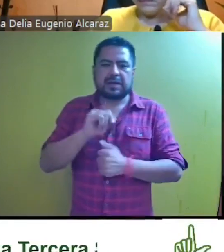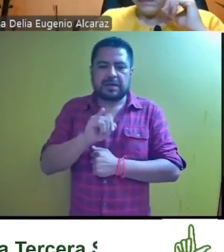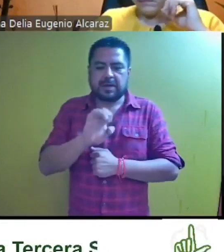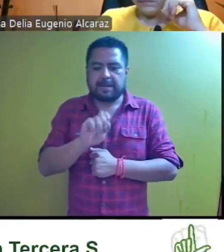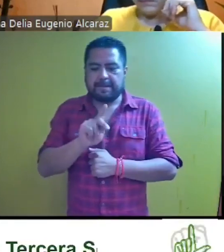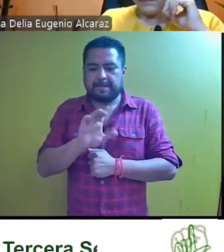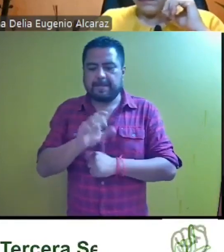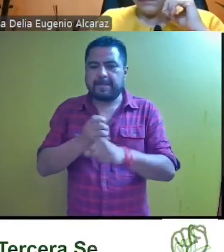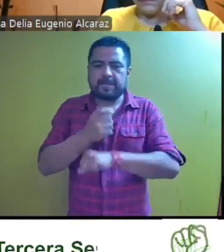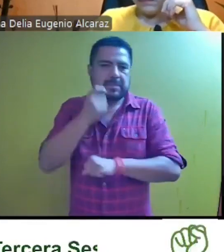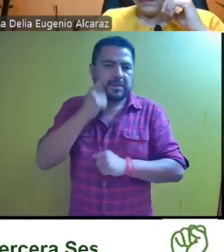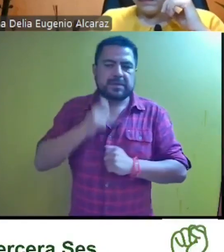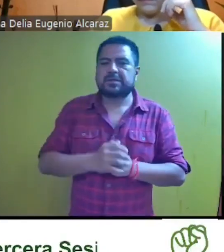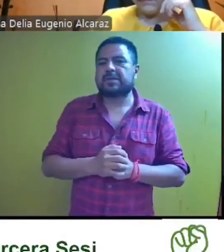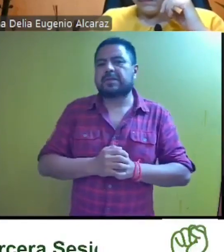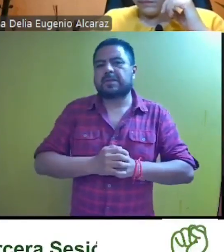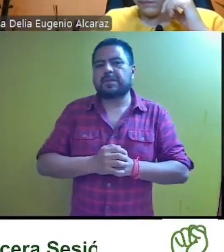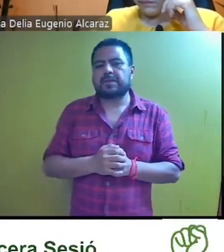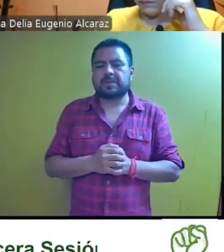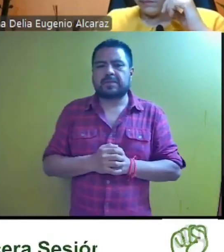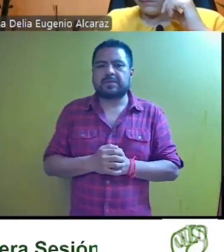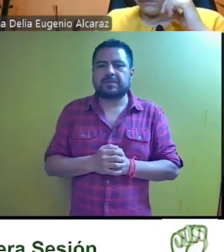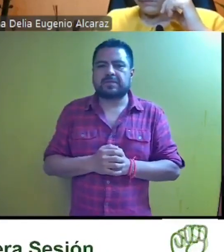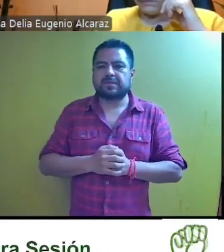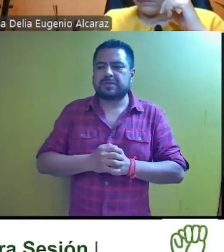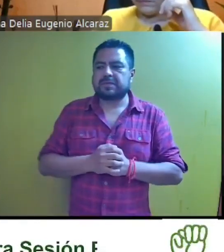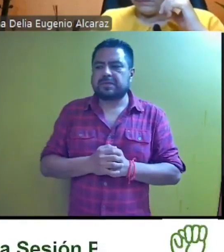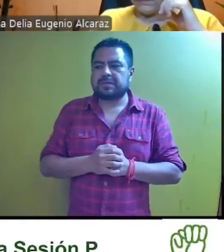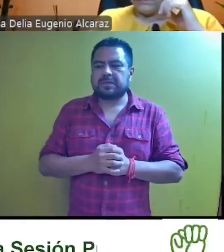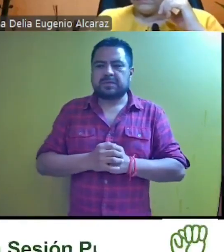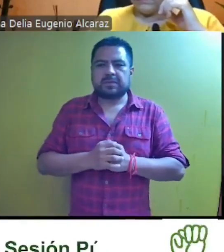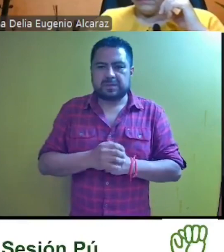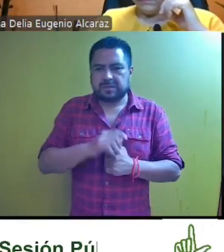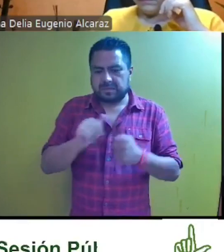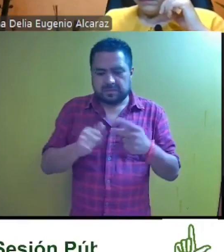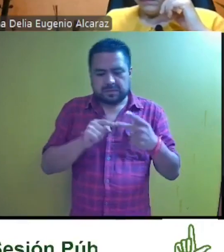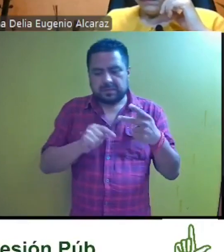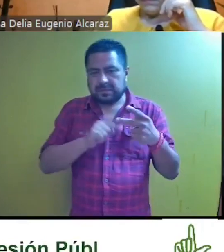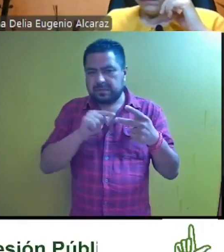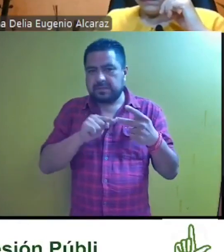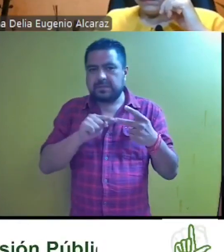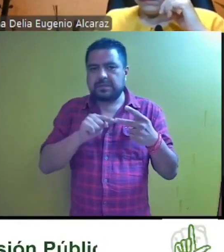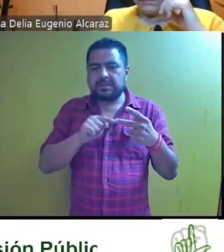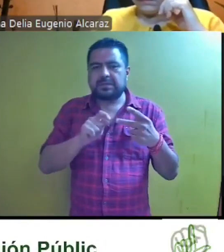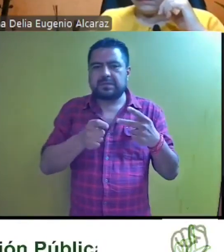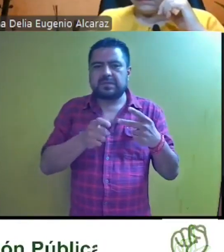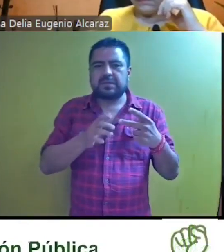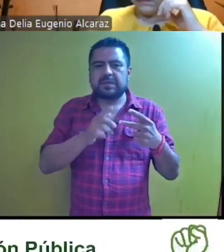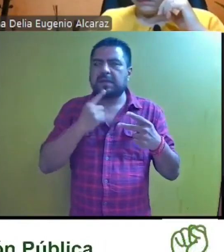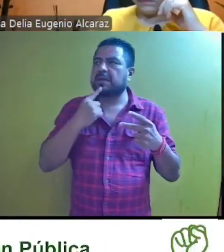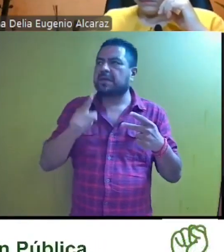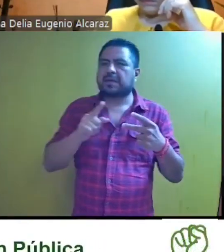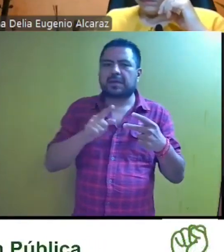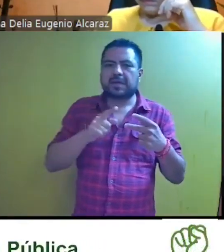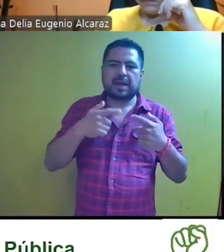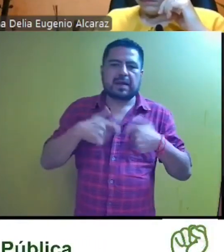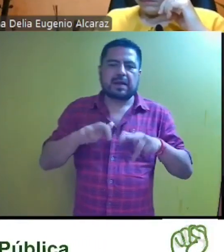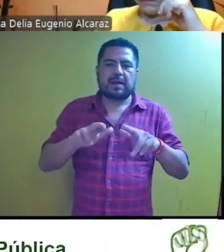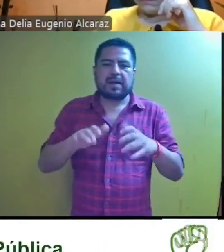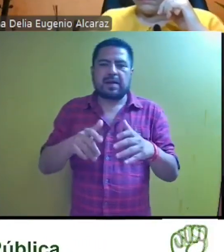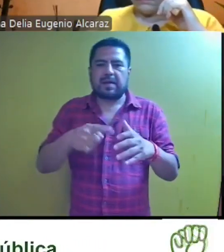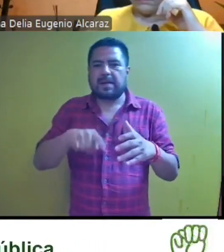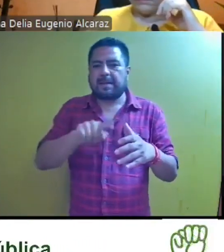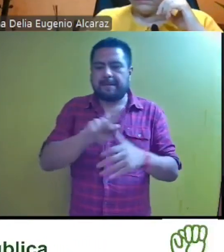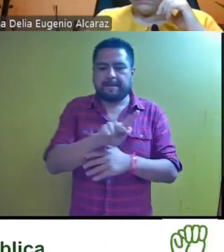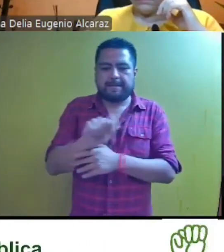Electoral y de Participación Ciudadana del Estado de Guerrero. En el siguiente asunto, la parte denunciante es la representación del Partido